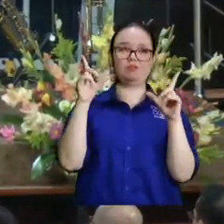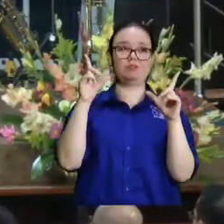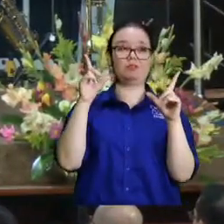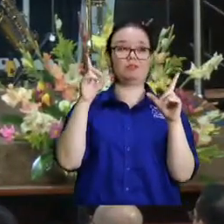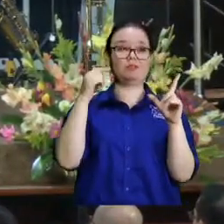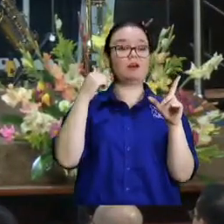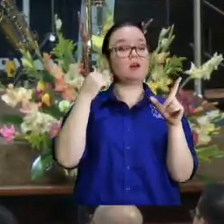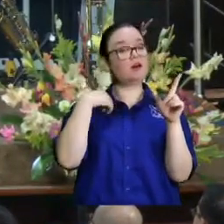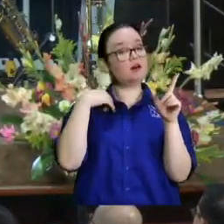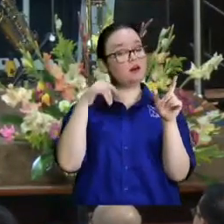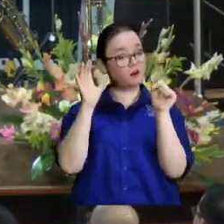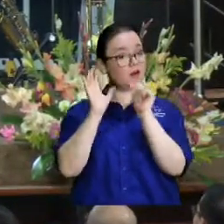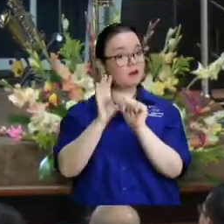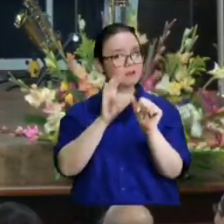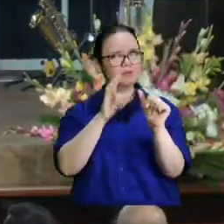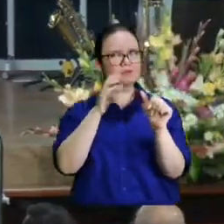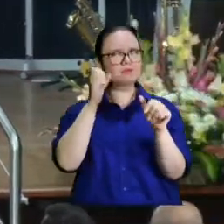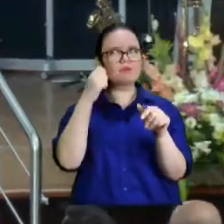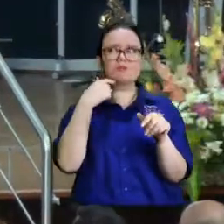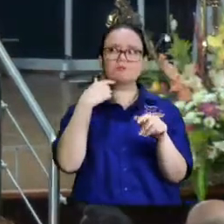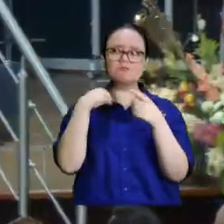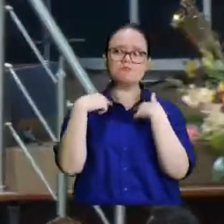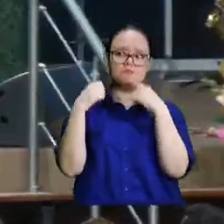apóstol Sergio me dijo si le dije